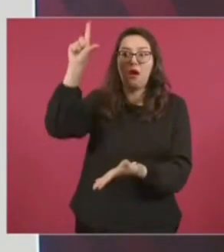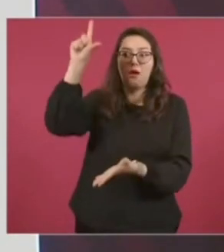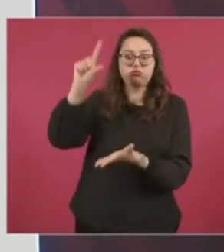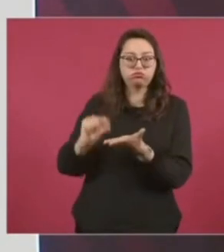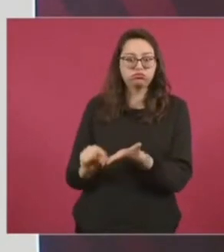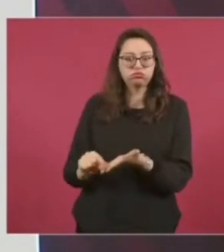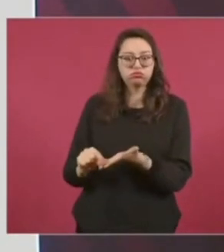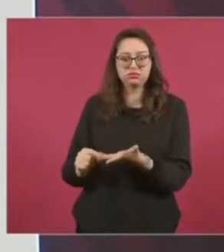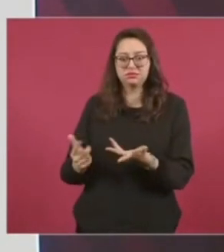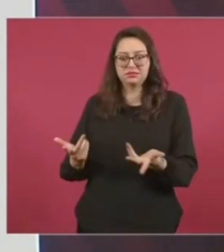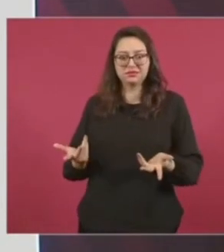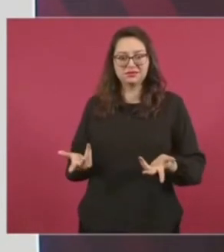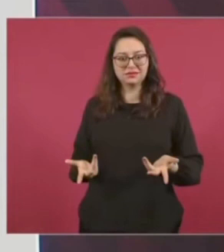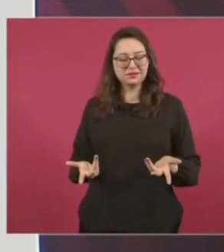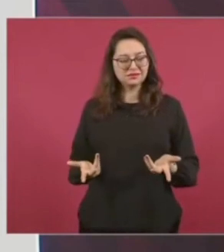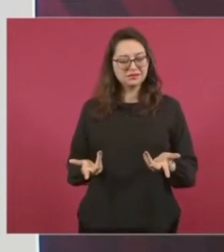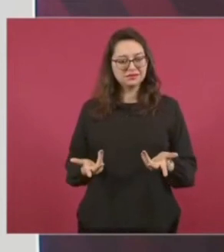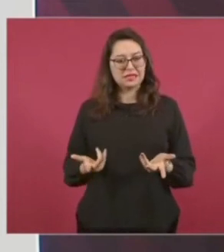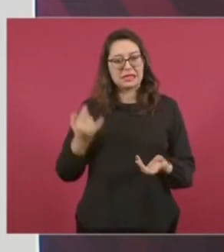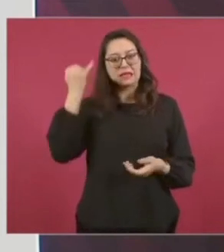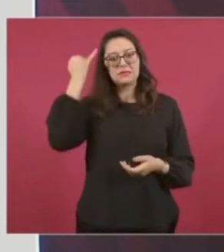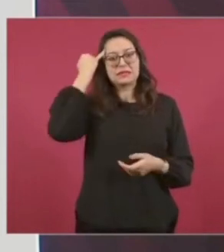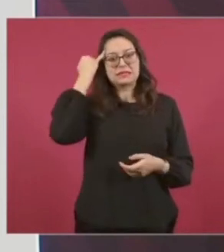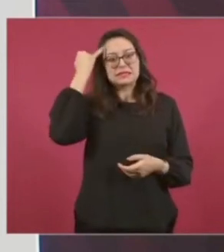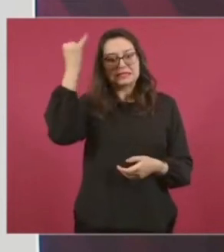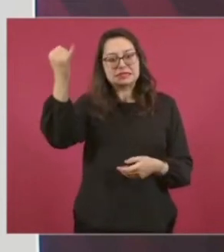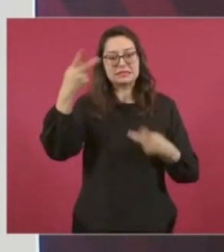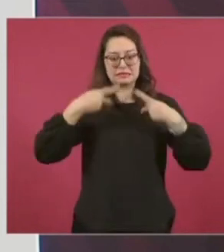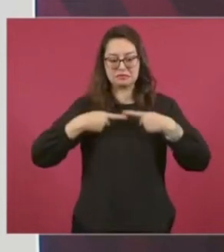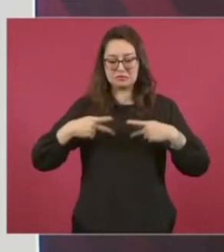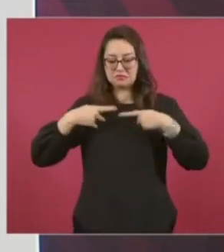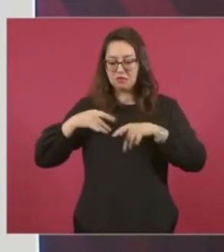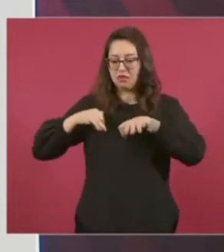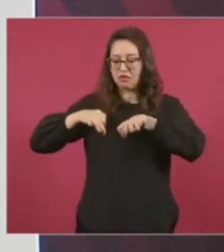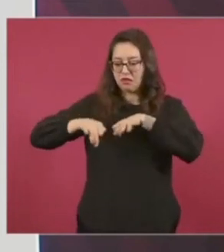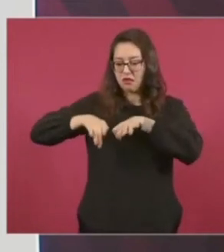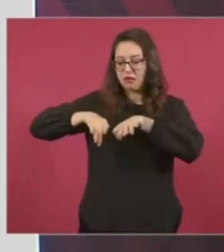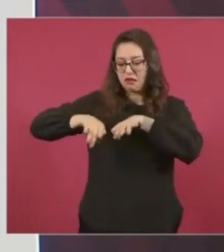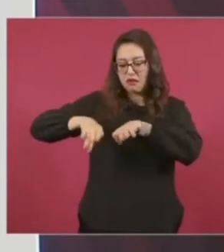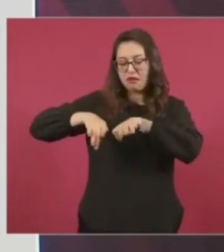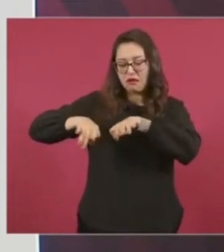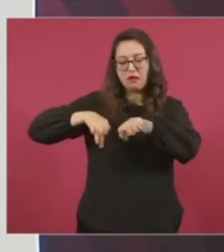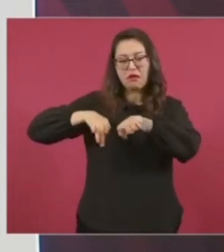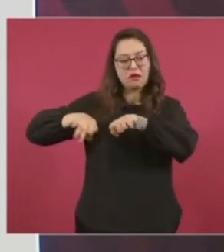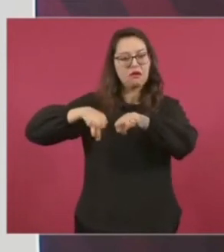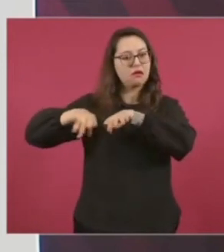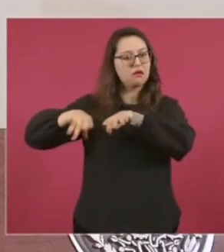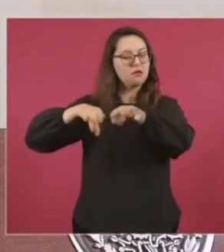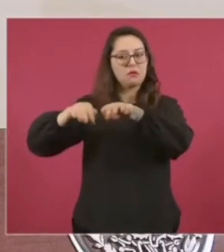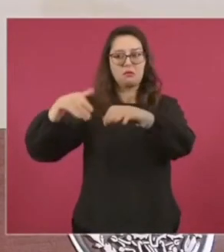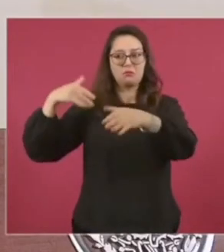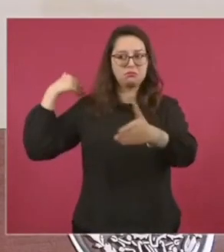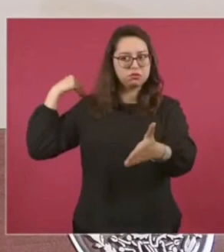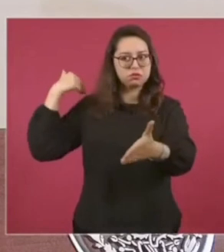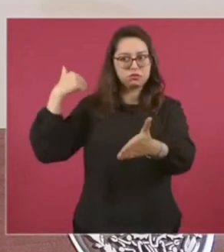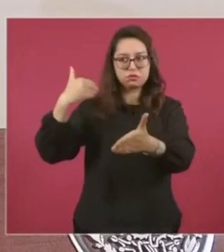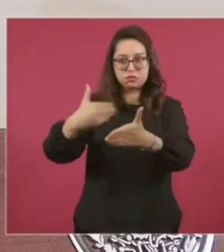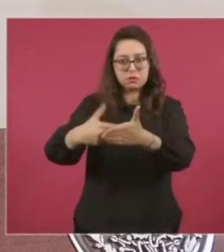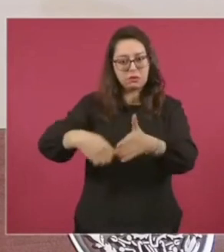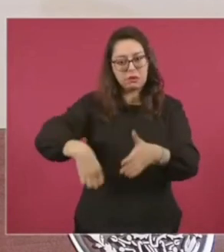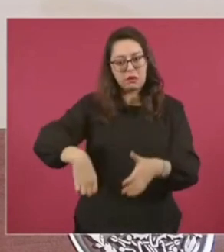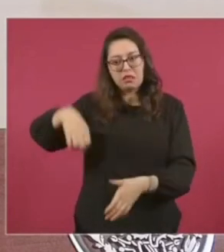trabajador se jubila y